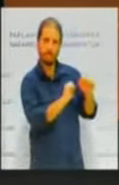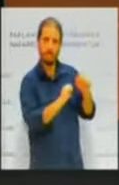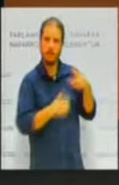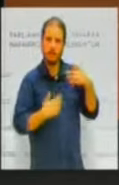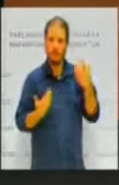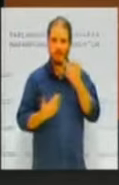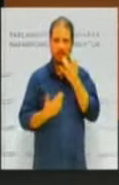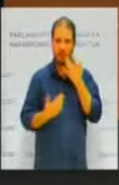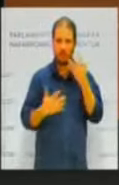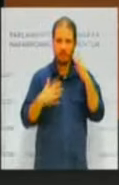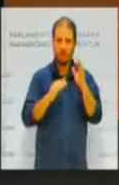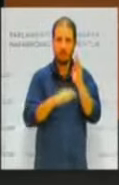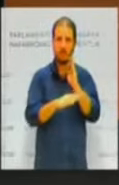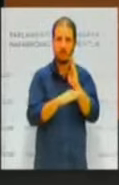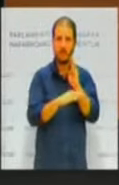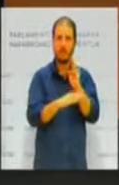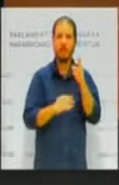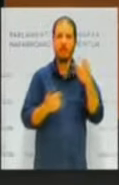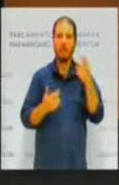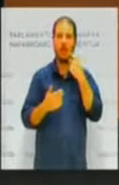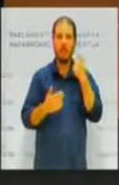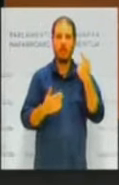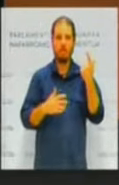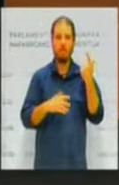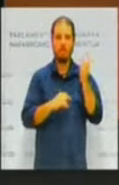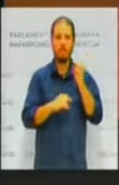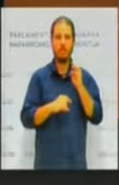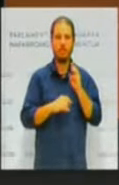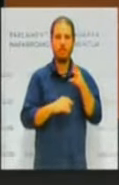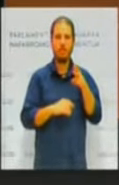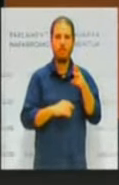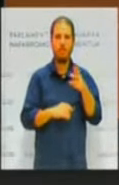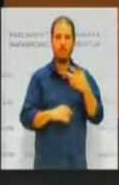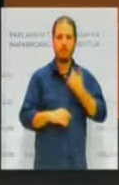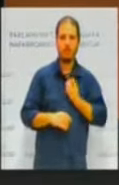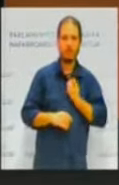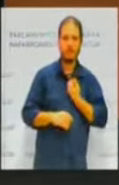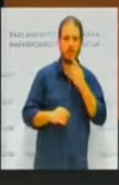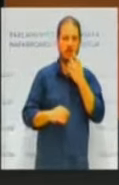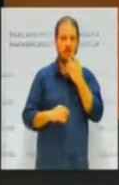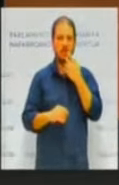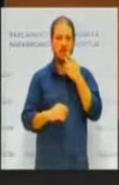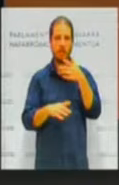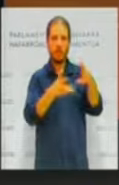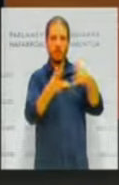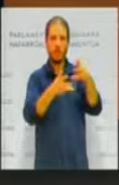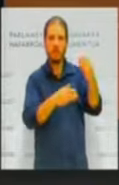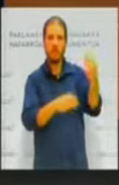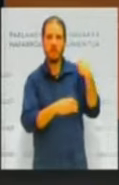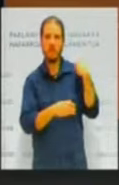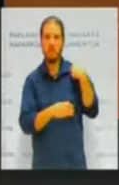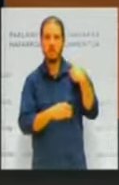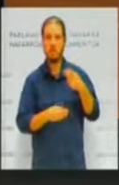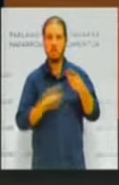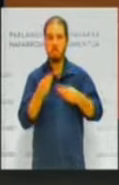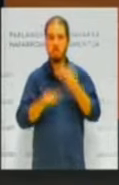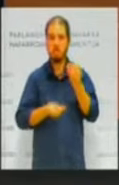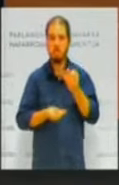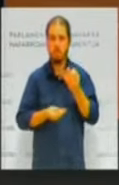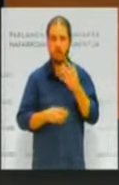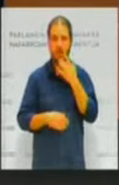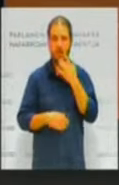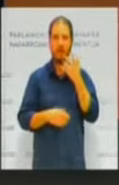tenemos ese derecho recogido, que no pasará cuando los que pregunten sean los ciudadanos. Cada vez que se usa información